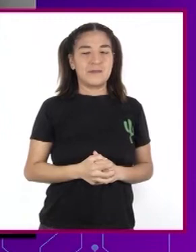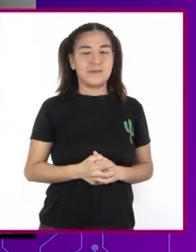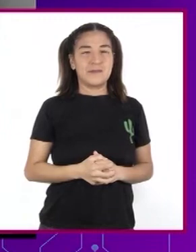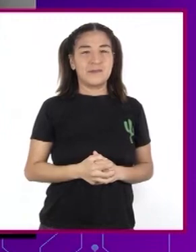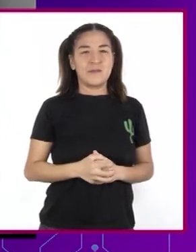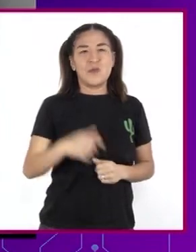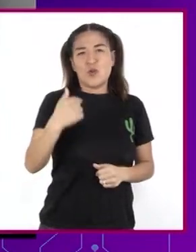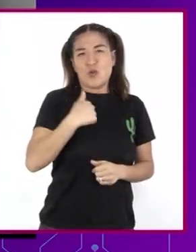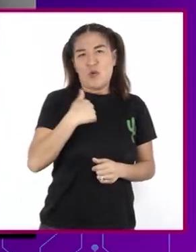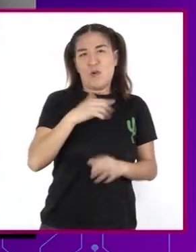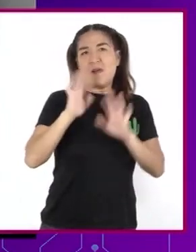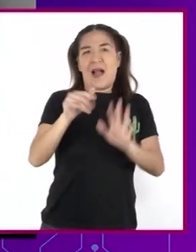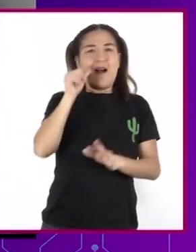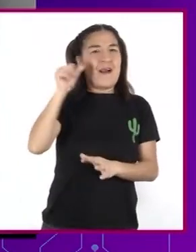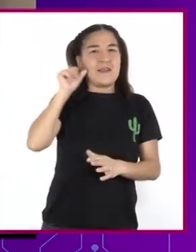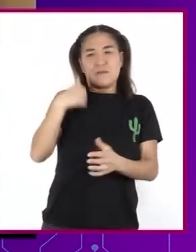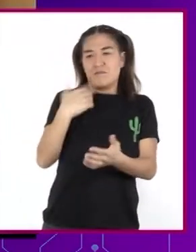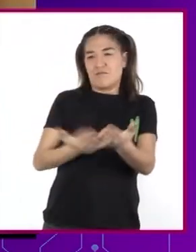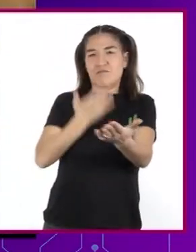Yo lo pedí Desde ayer